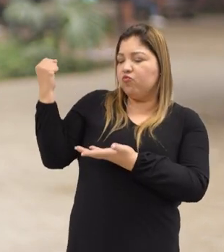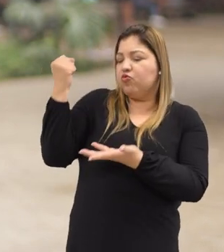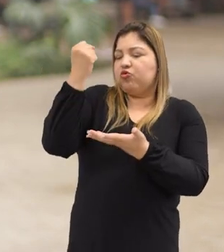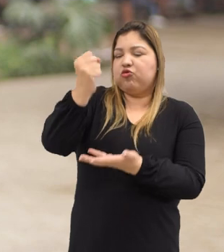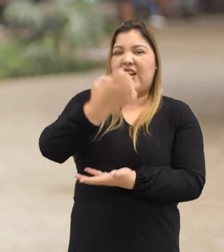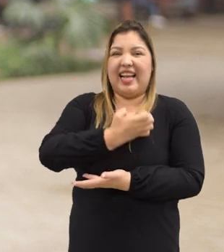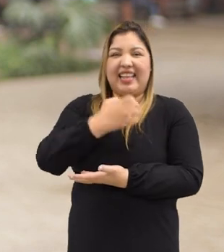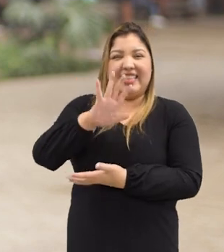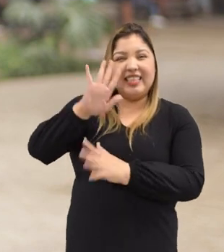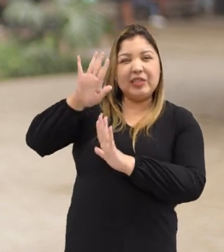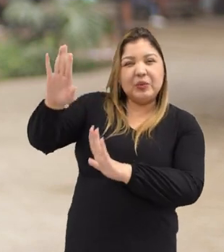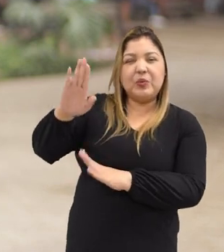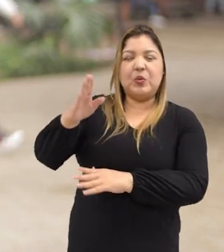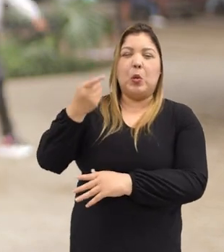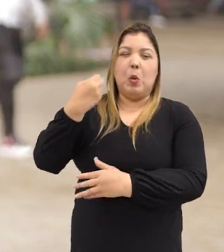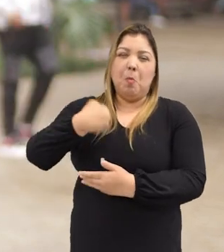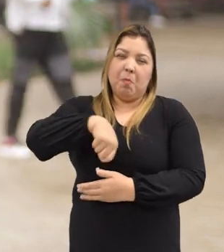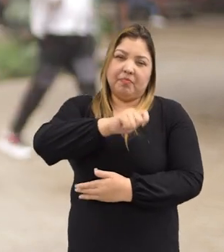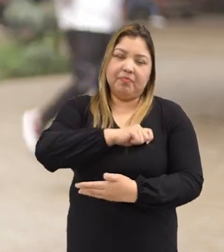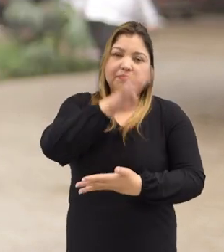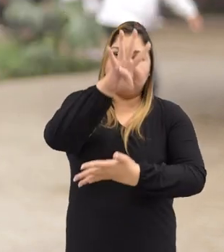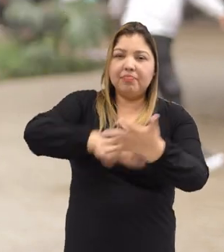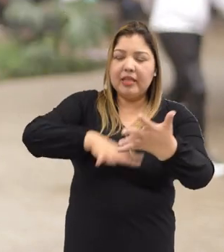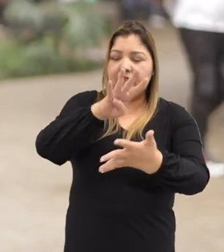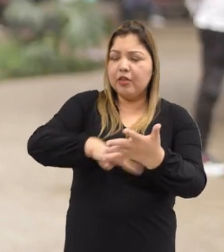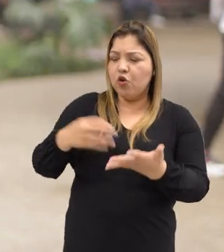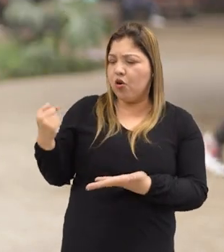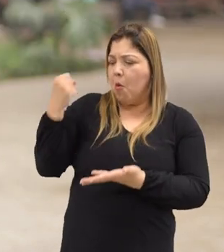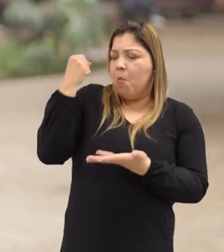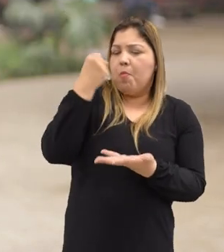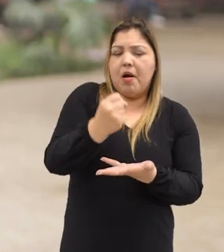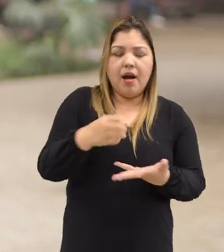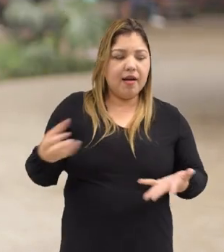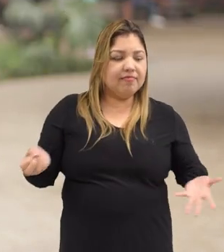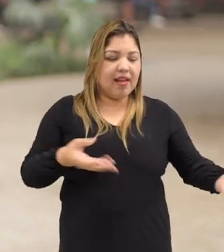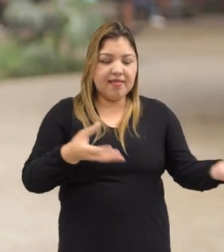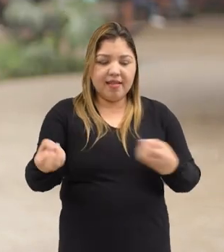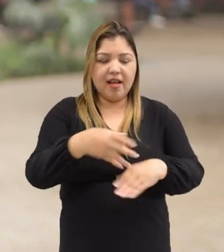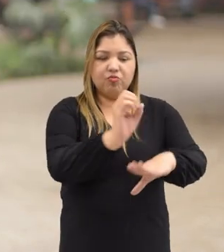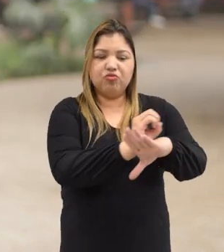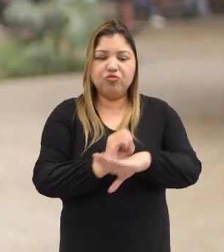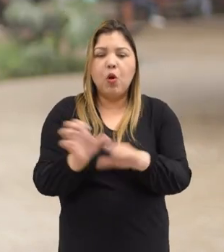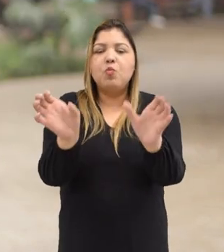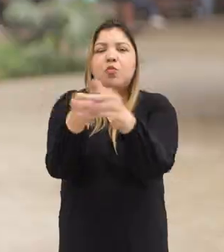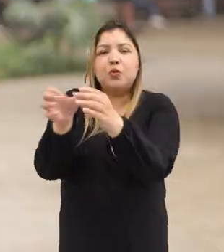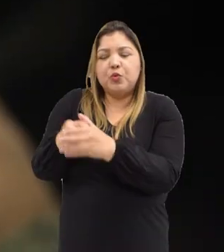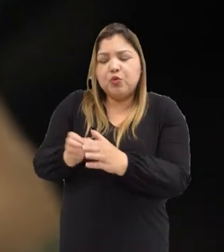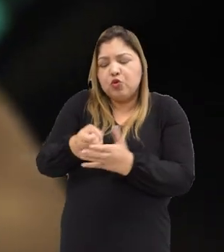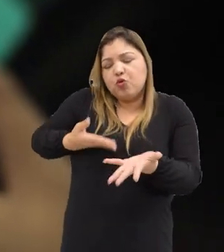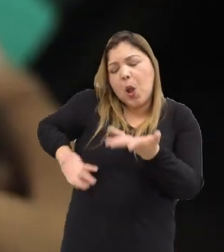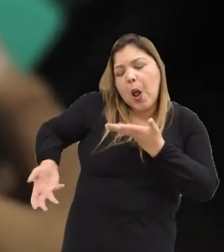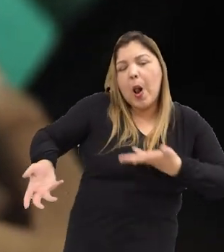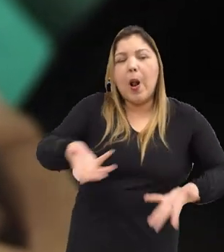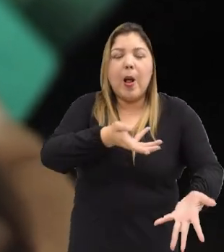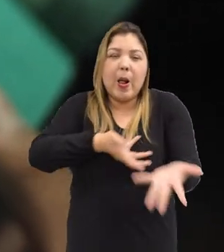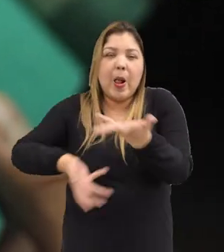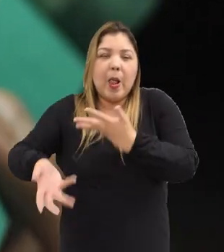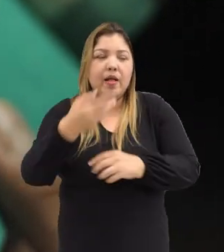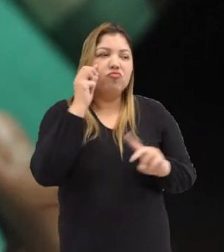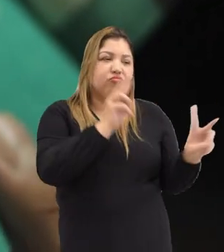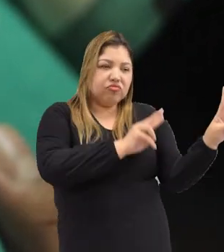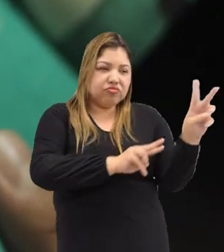del Ayuntamiento de Barcelona y con la participación de todas las organizaciones implicadas en Medellín generamos un